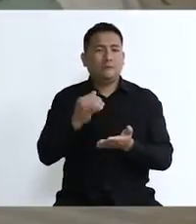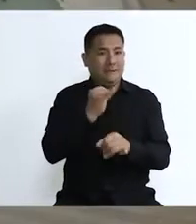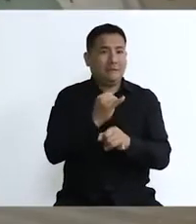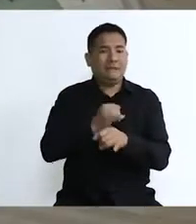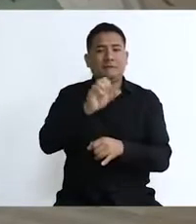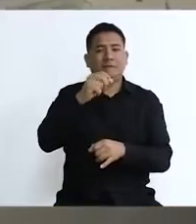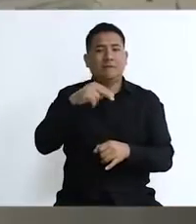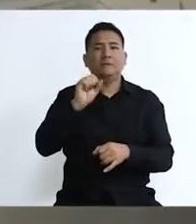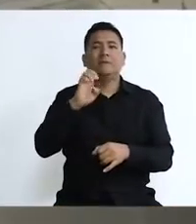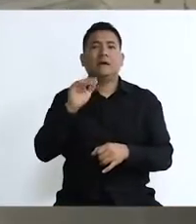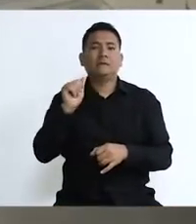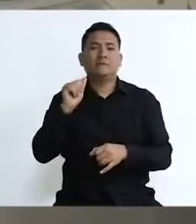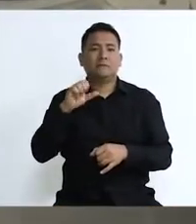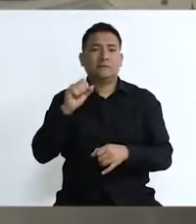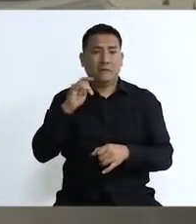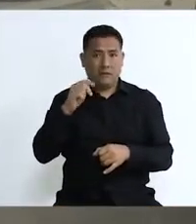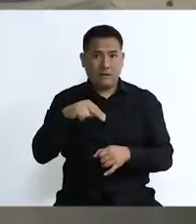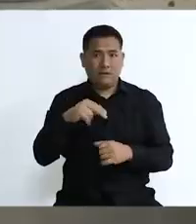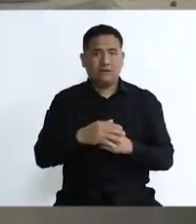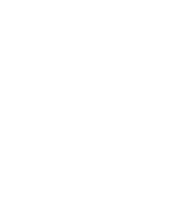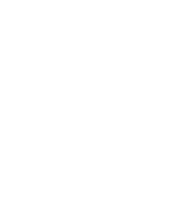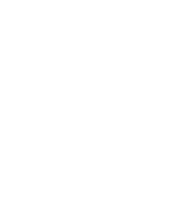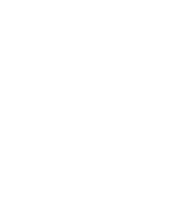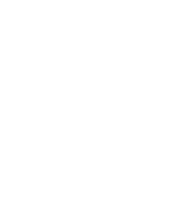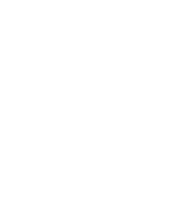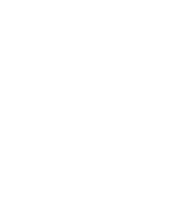poblacional de la ciudad. Iglesia de San Sebastián